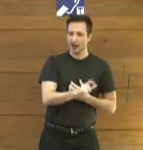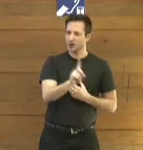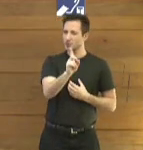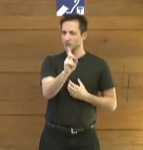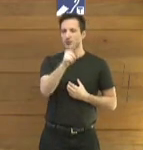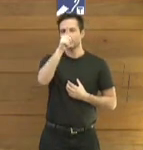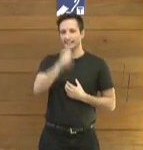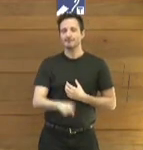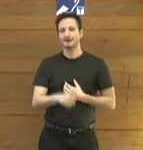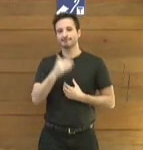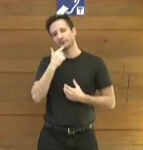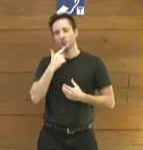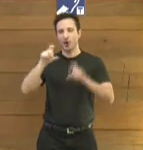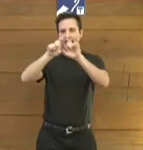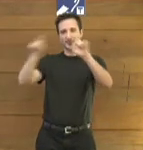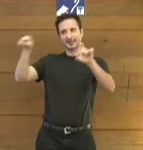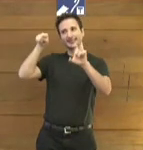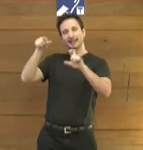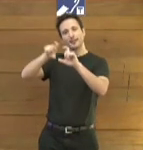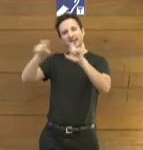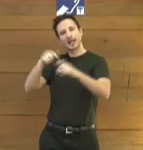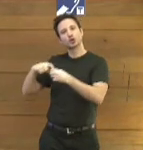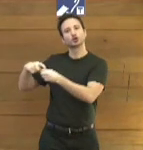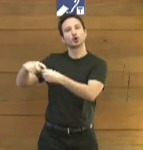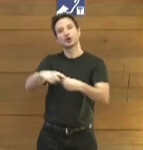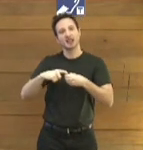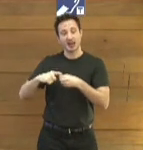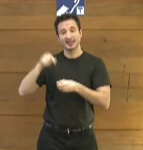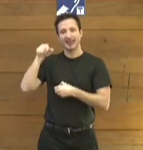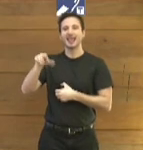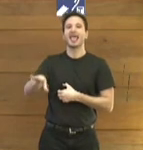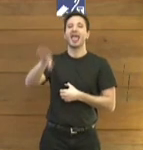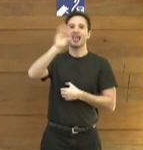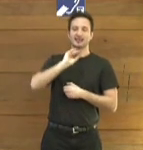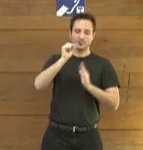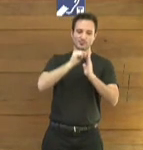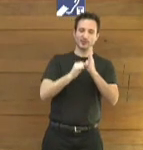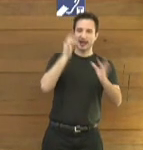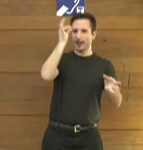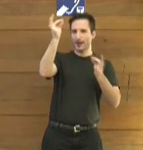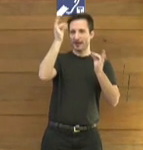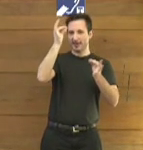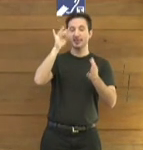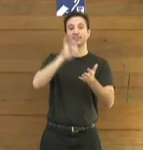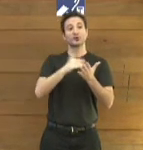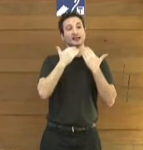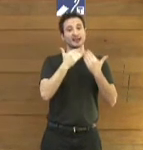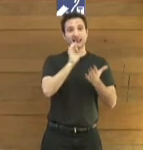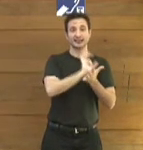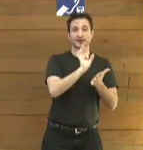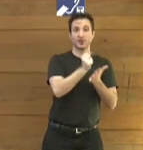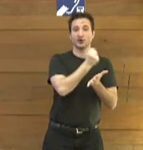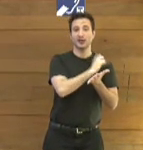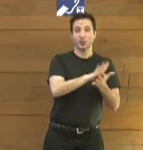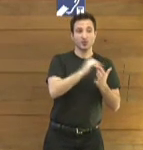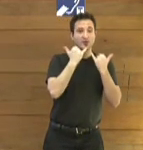también ser solidarios como compañía y ahí se entienden las medidas tanto con el servicio gratuito de energía